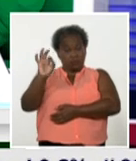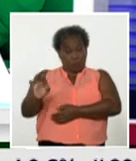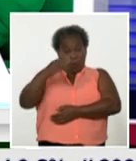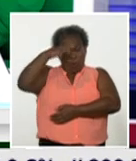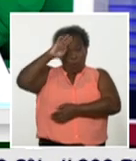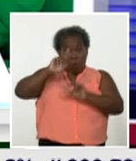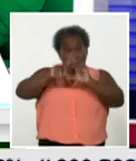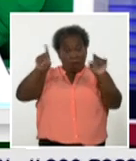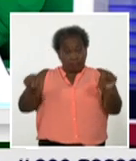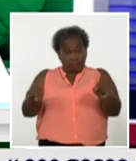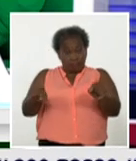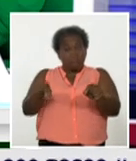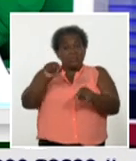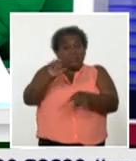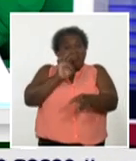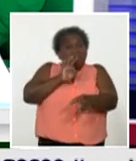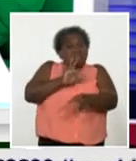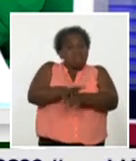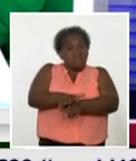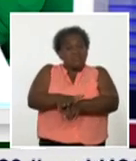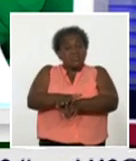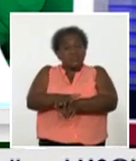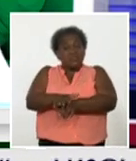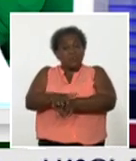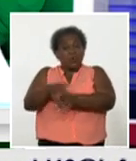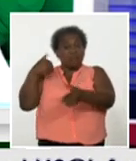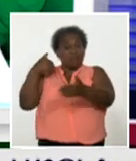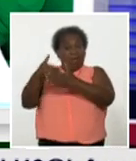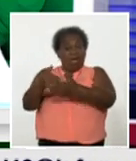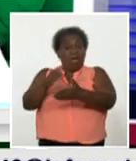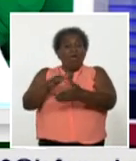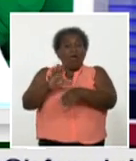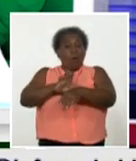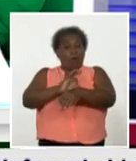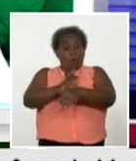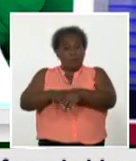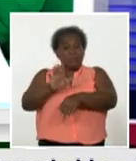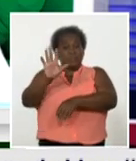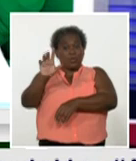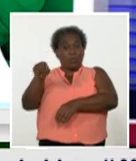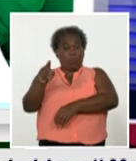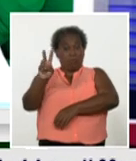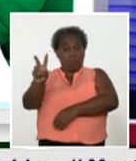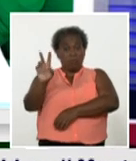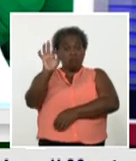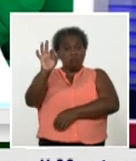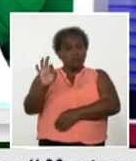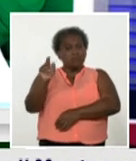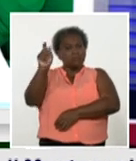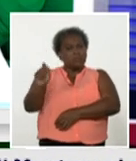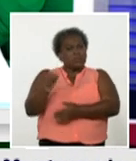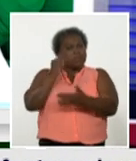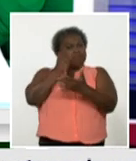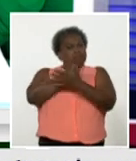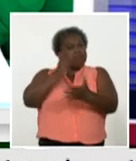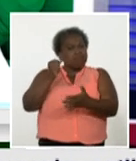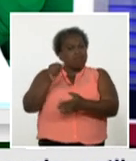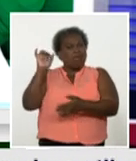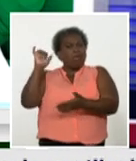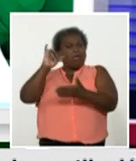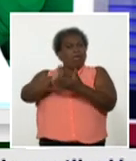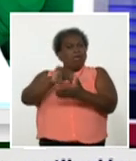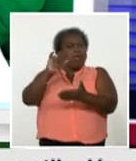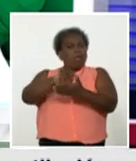de la pandemia, el 5,2% de todas las personas que se han diagnosticado han sido casos importados.